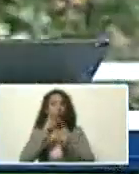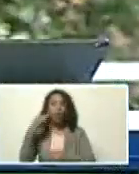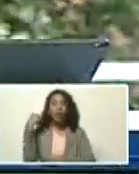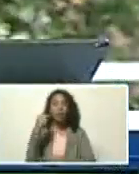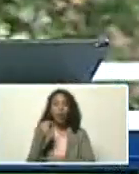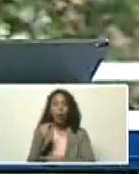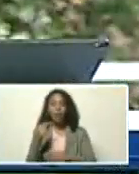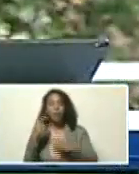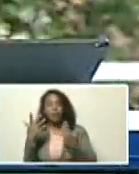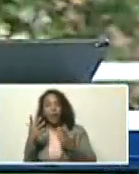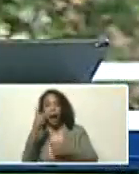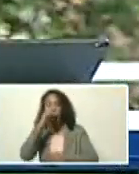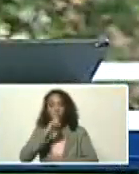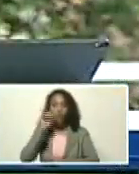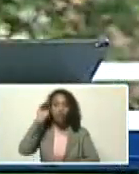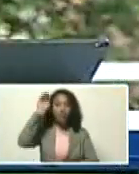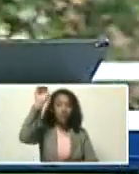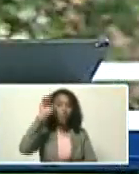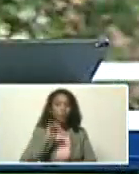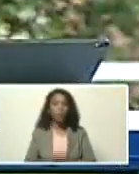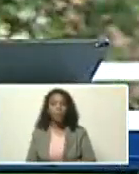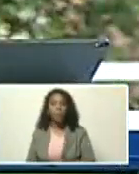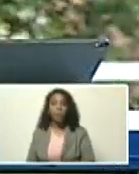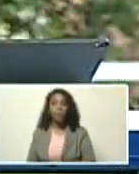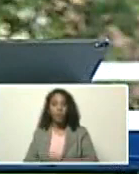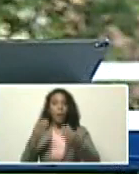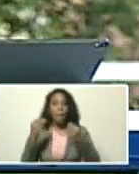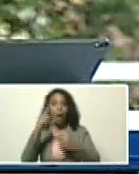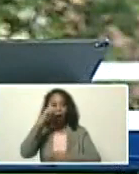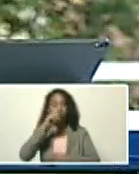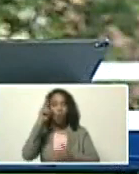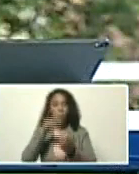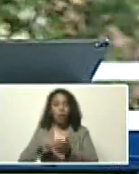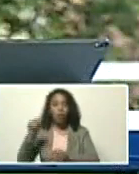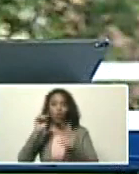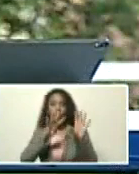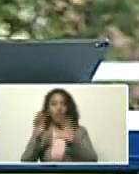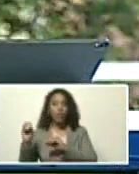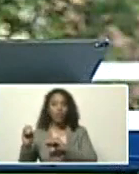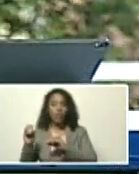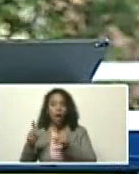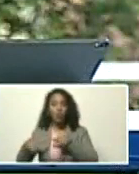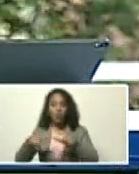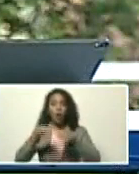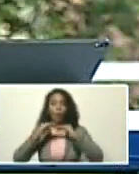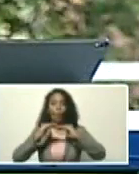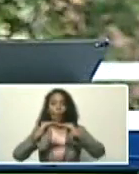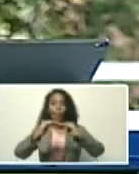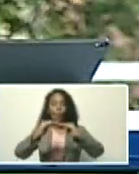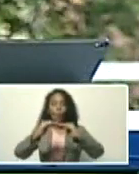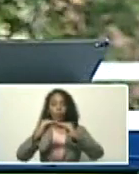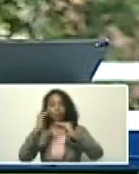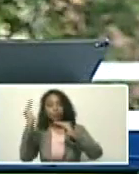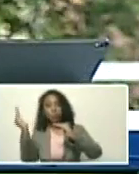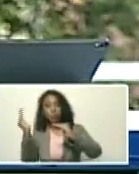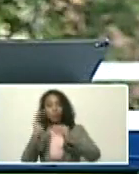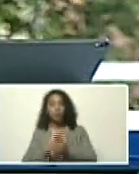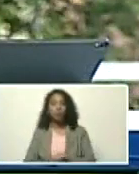precipitación, anual, en el futuro, para el año, dos mil noventa, la zona, de los llanos, occidentales,